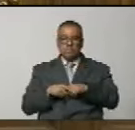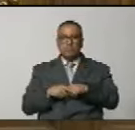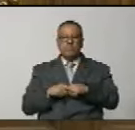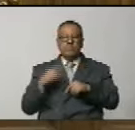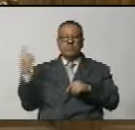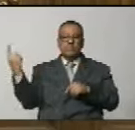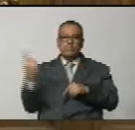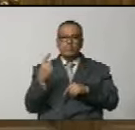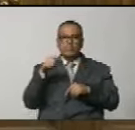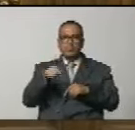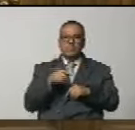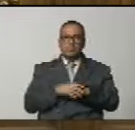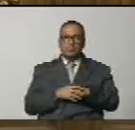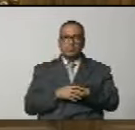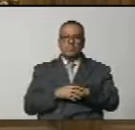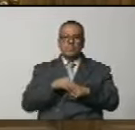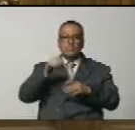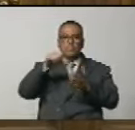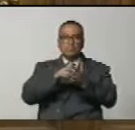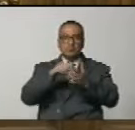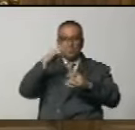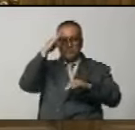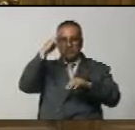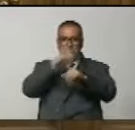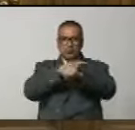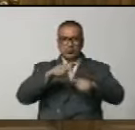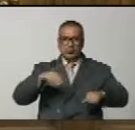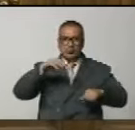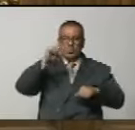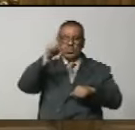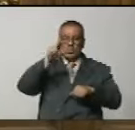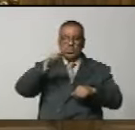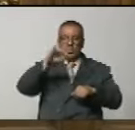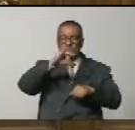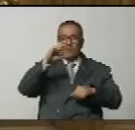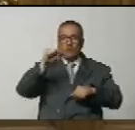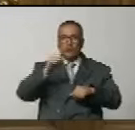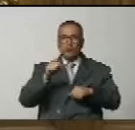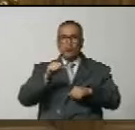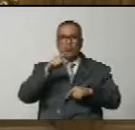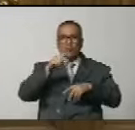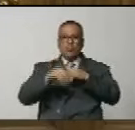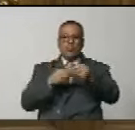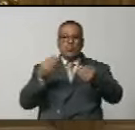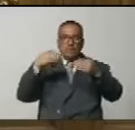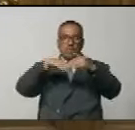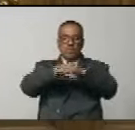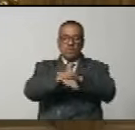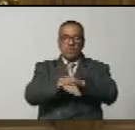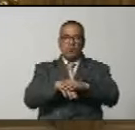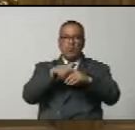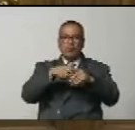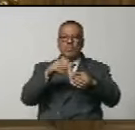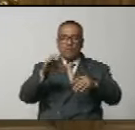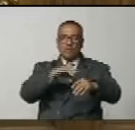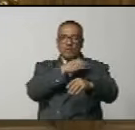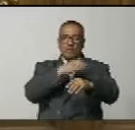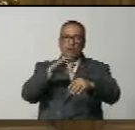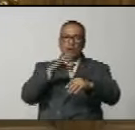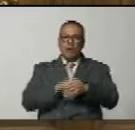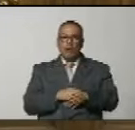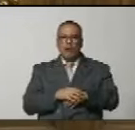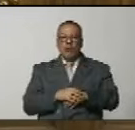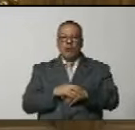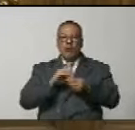mandan como capitán para el Orsa, el cual se compenetra con los cantantes,